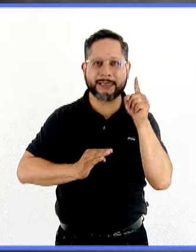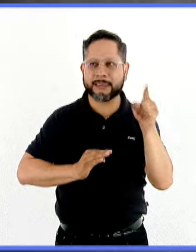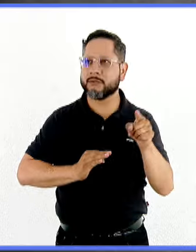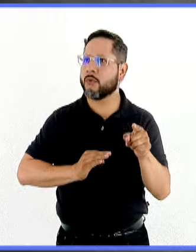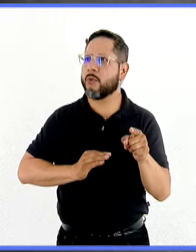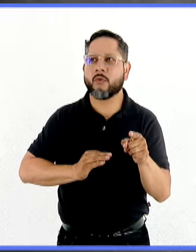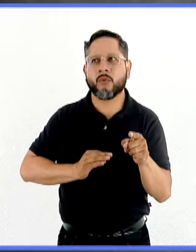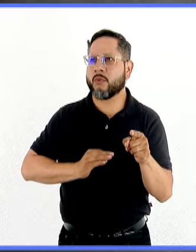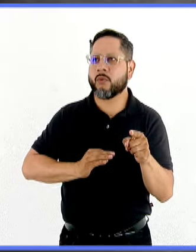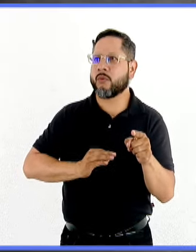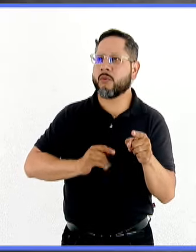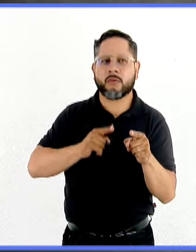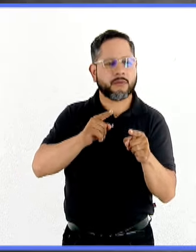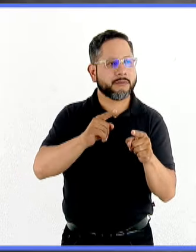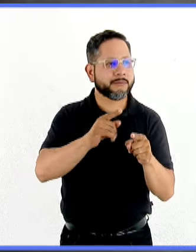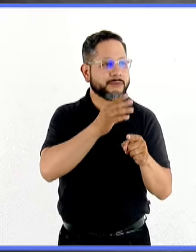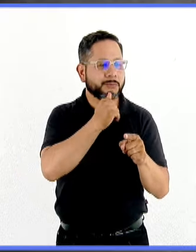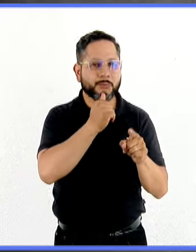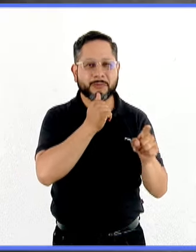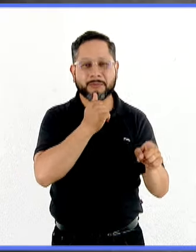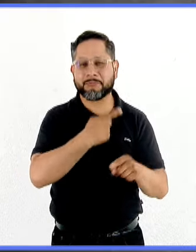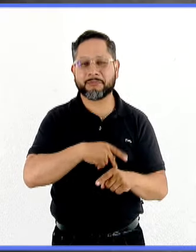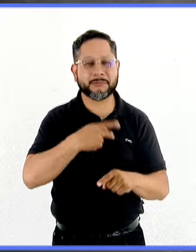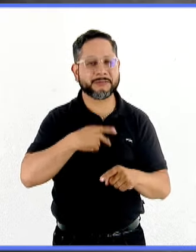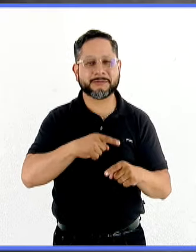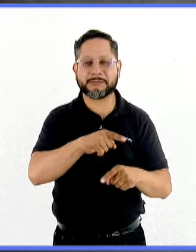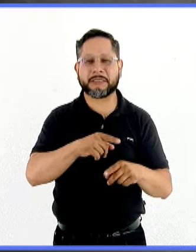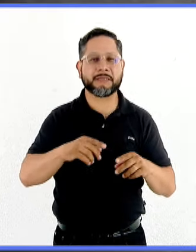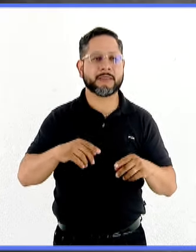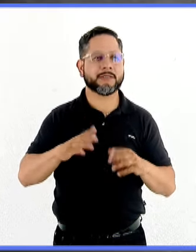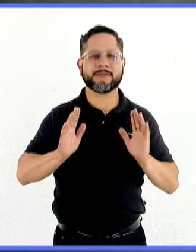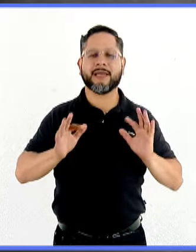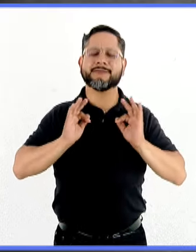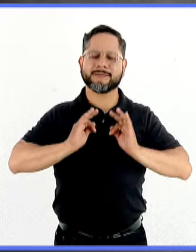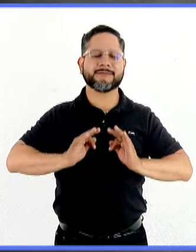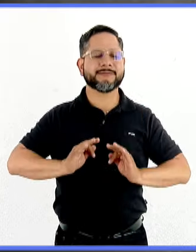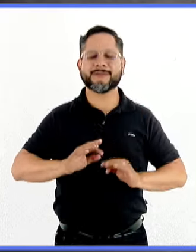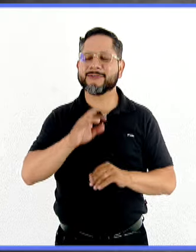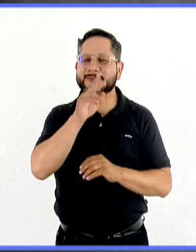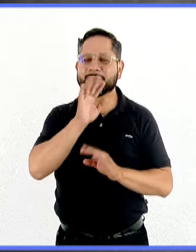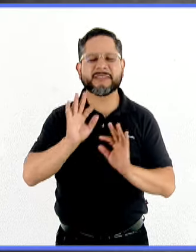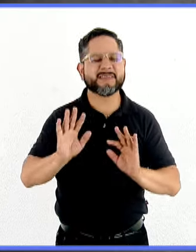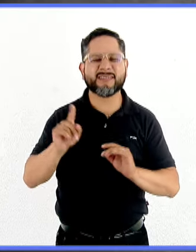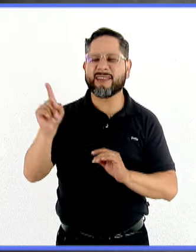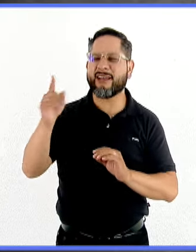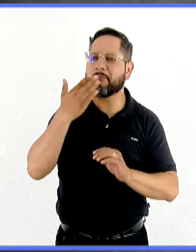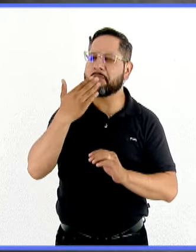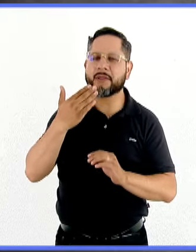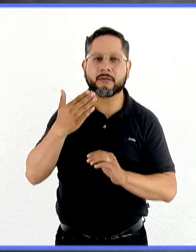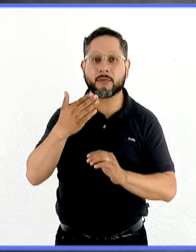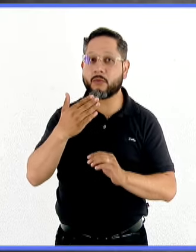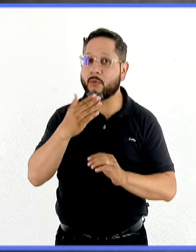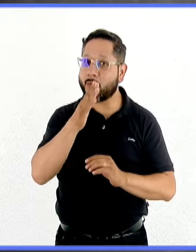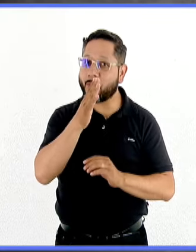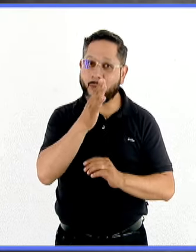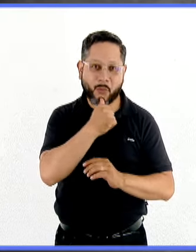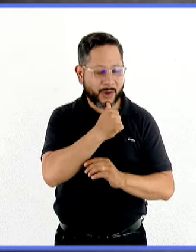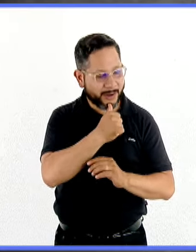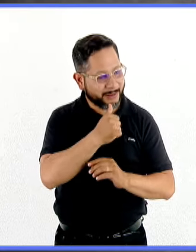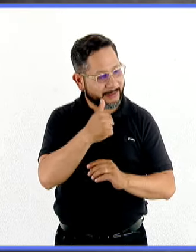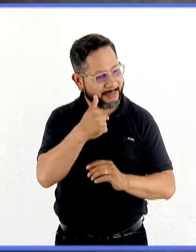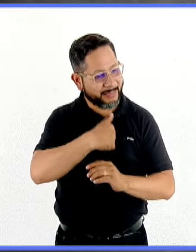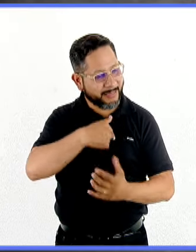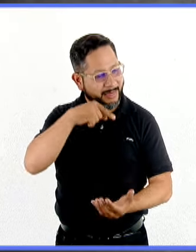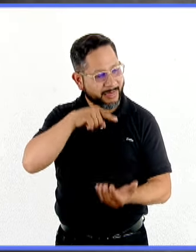posible solución del problema, el sujeto no se siente satisfecho y entonces mantiene esta situación, que hace evidente que no